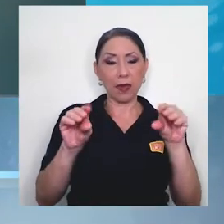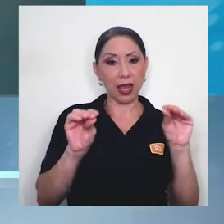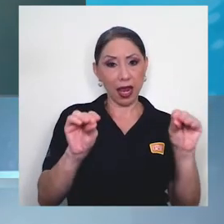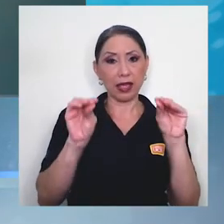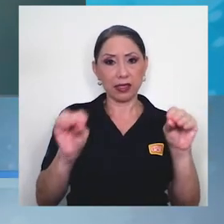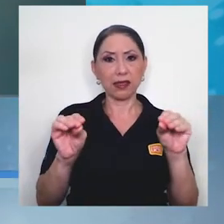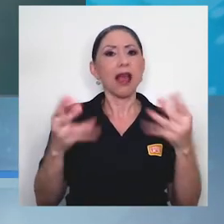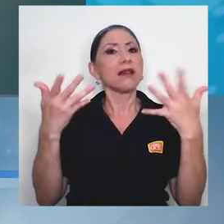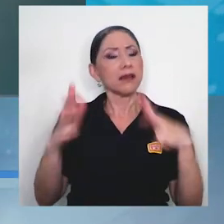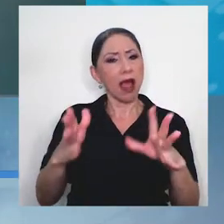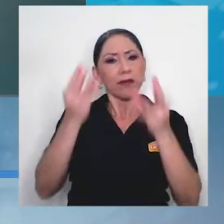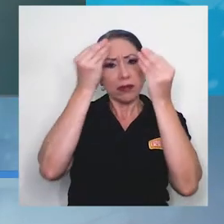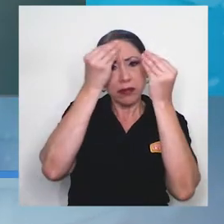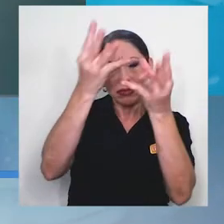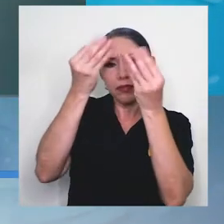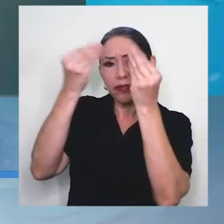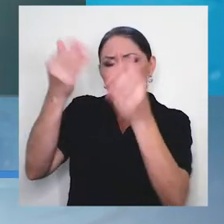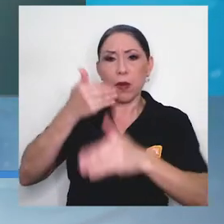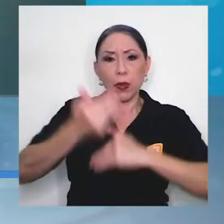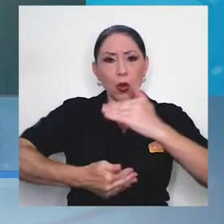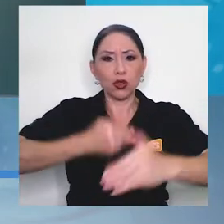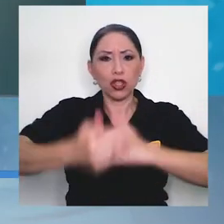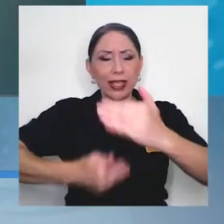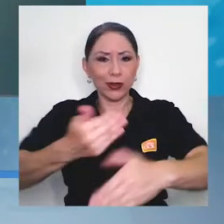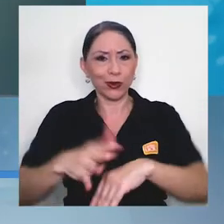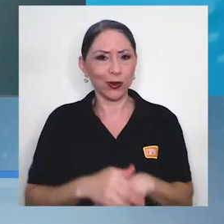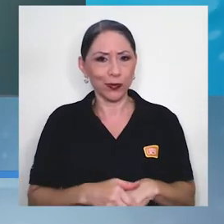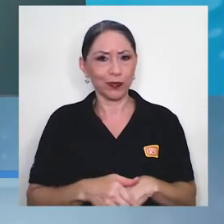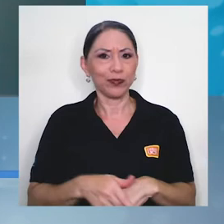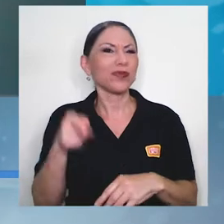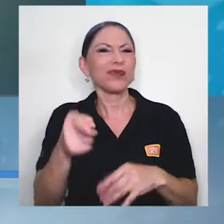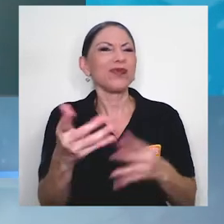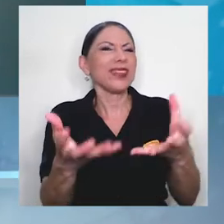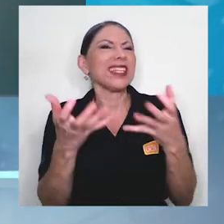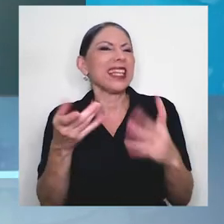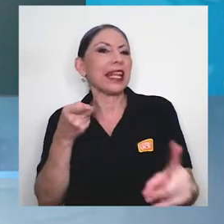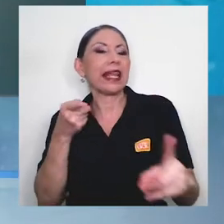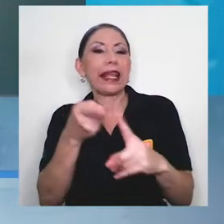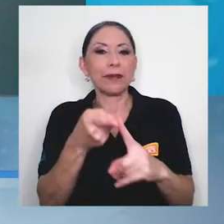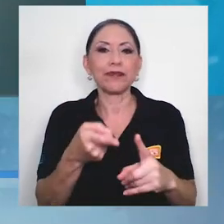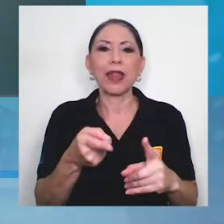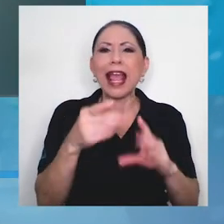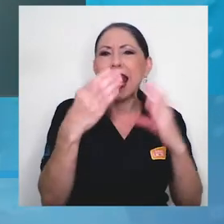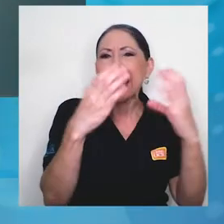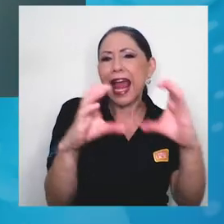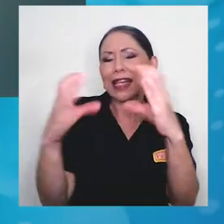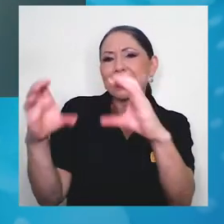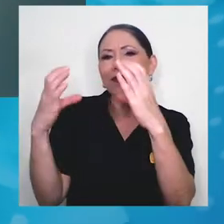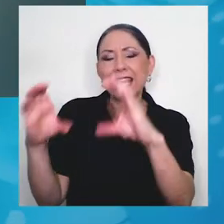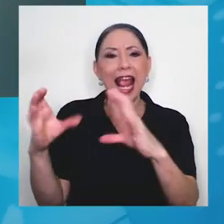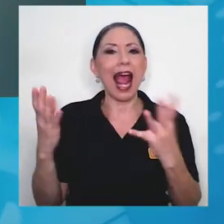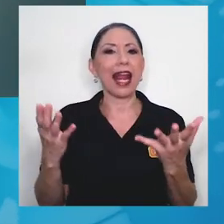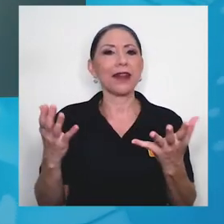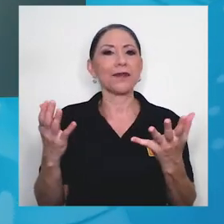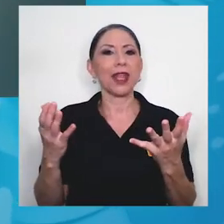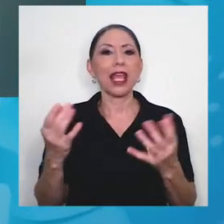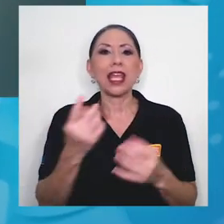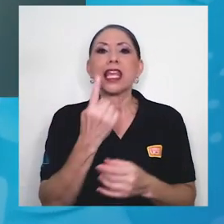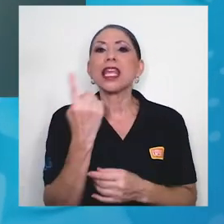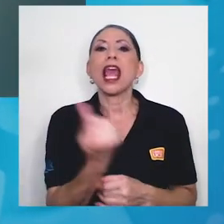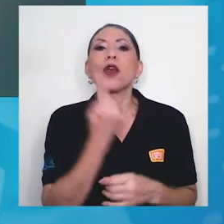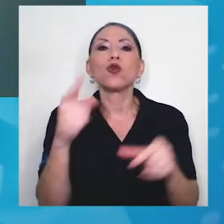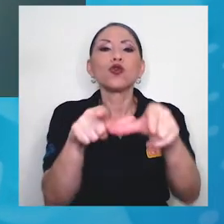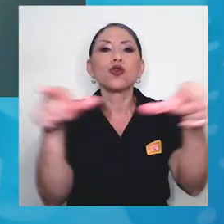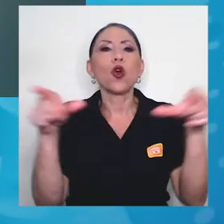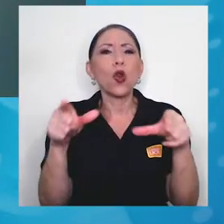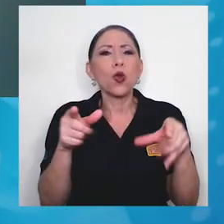información de esos procesos y lo que busca el sistema es lograr clasificar y unificar en un solo lugar